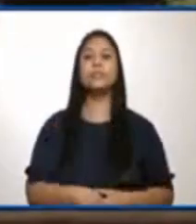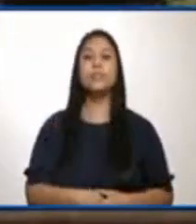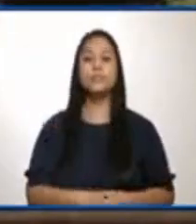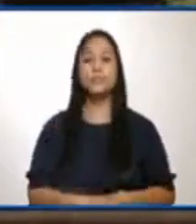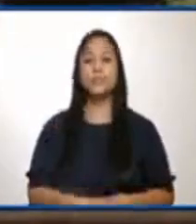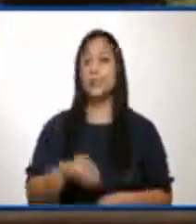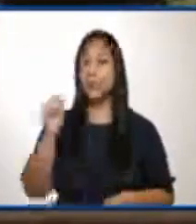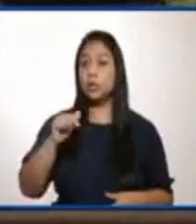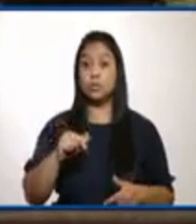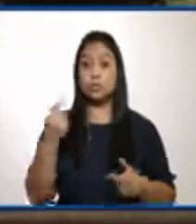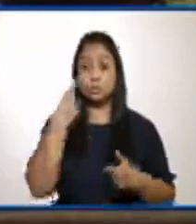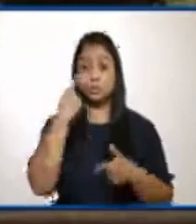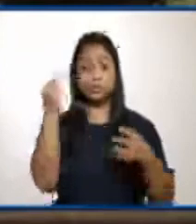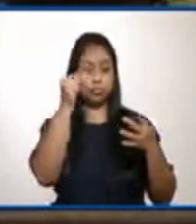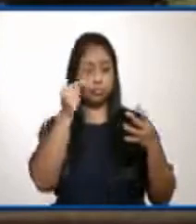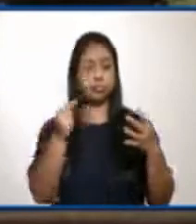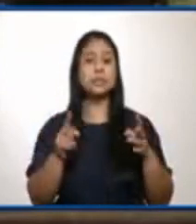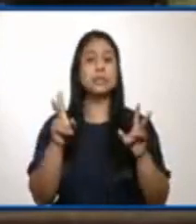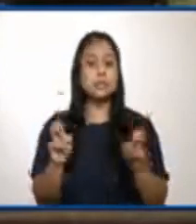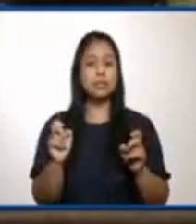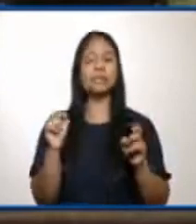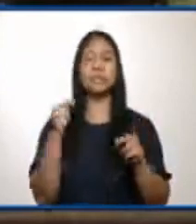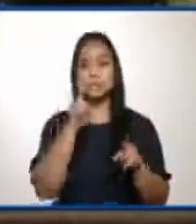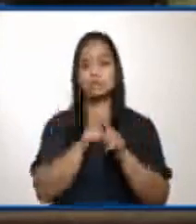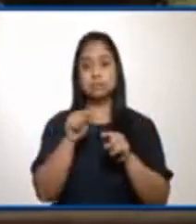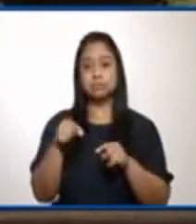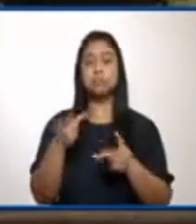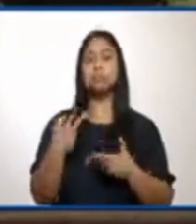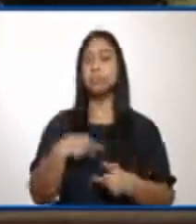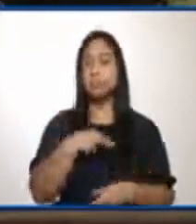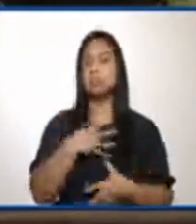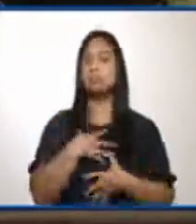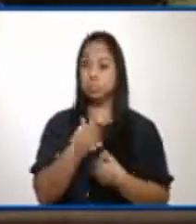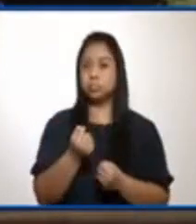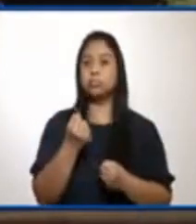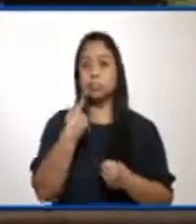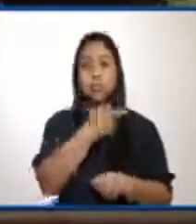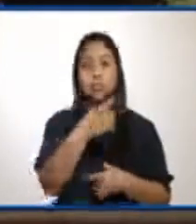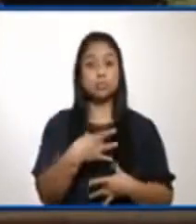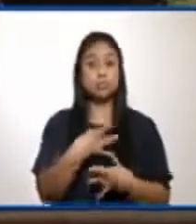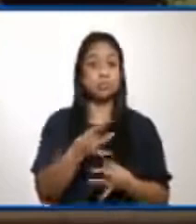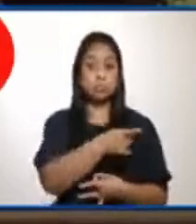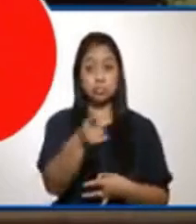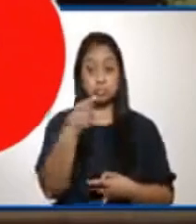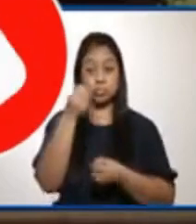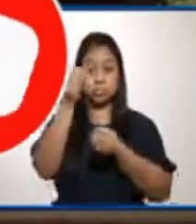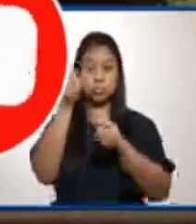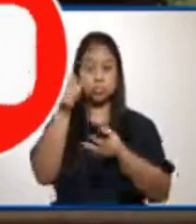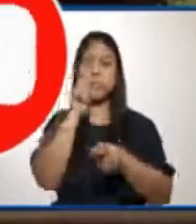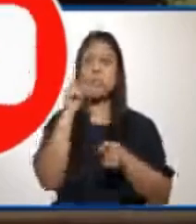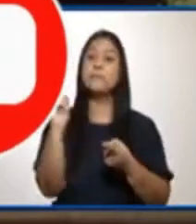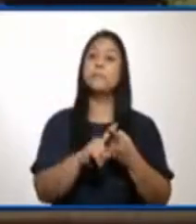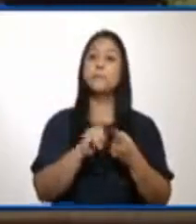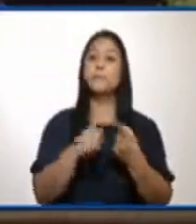He traído algunos temas puntuales que siempre nos interesa que ustedes conozcan. En primer lugar, es importante